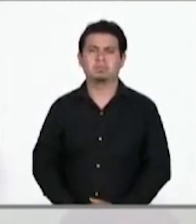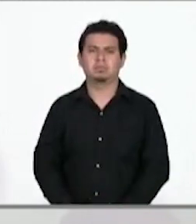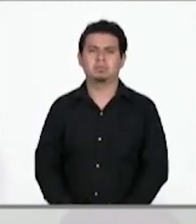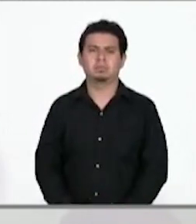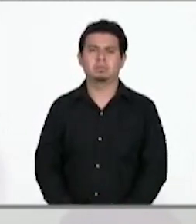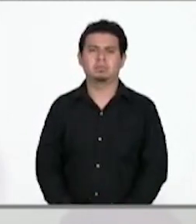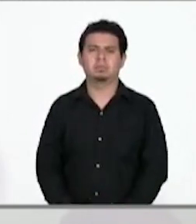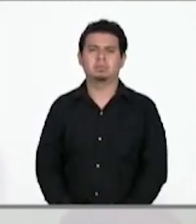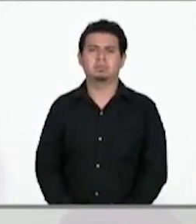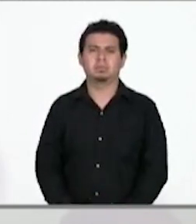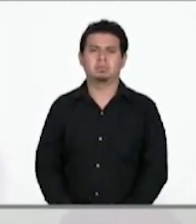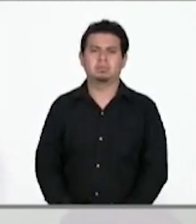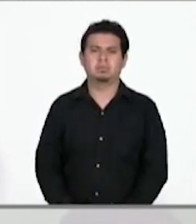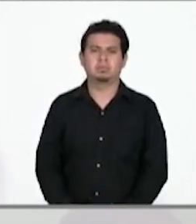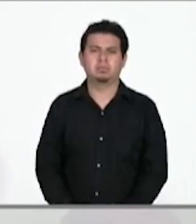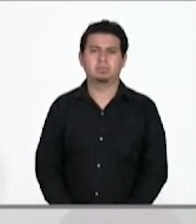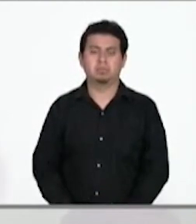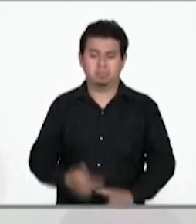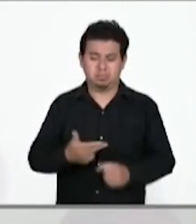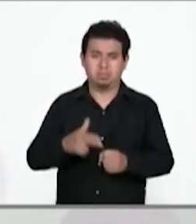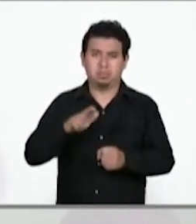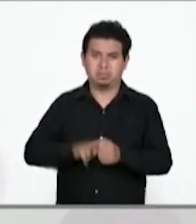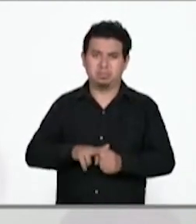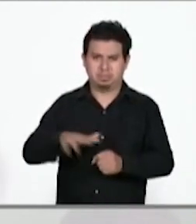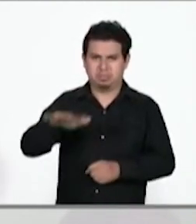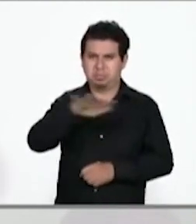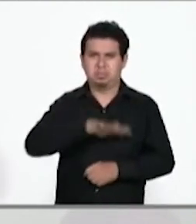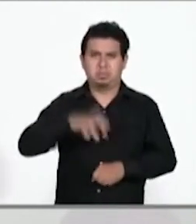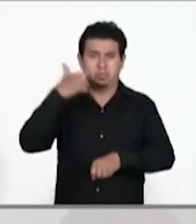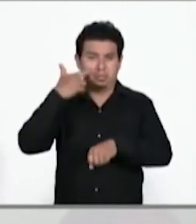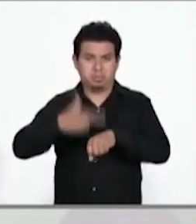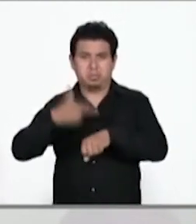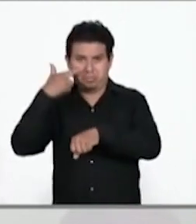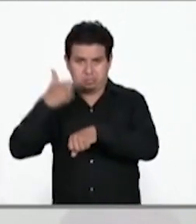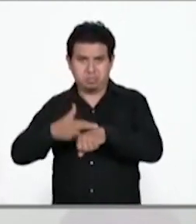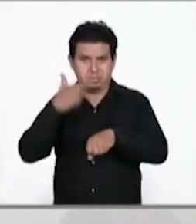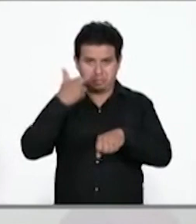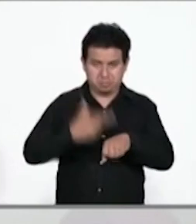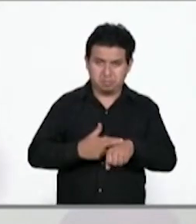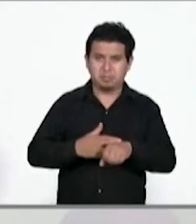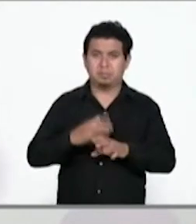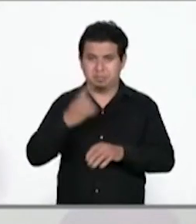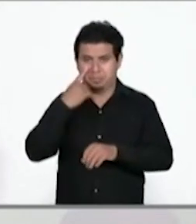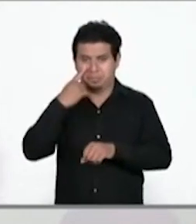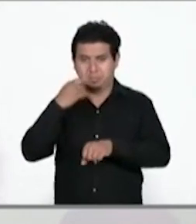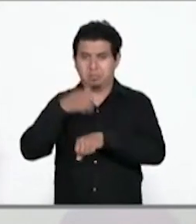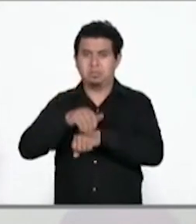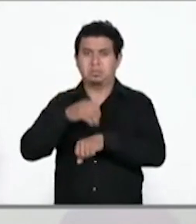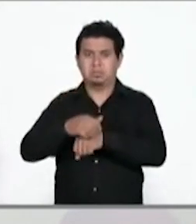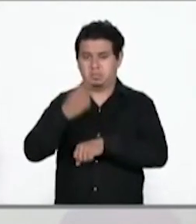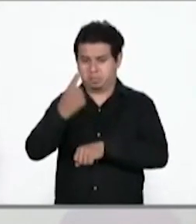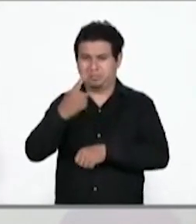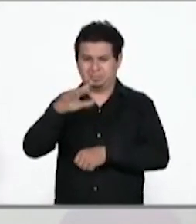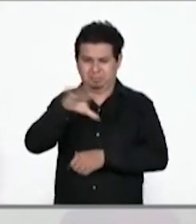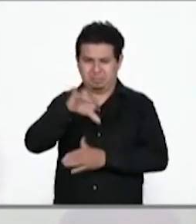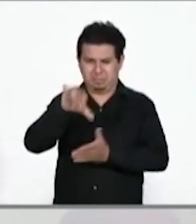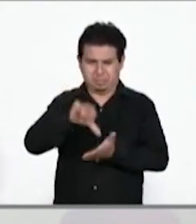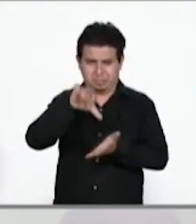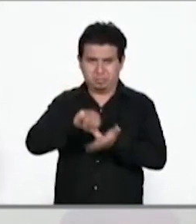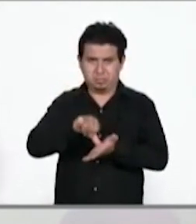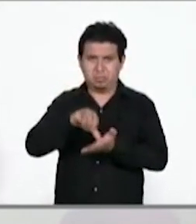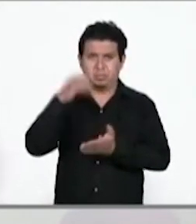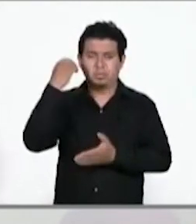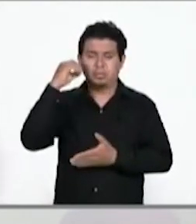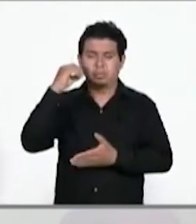En el panorama jurisdiccional por jurisdicción sanitaria, en la jurisdicción sanitaria número número uno, Valles